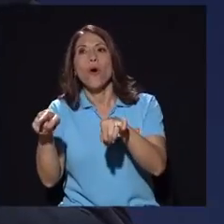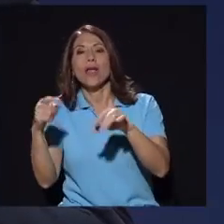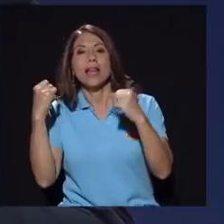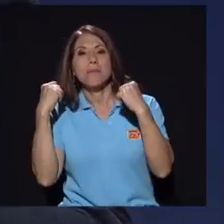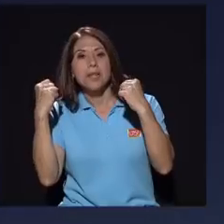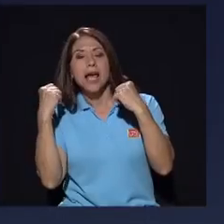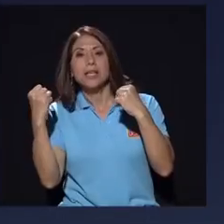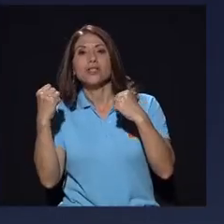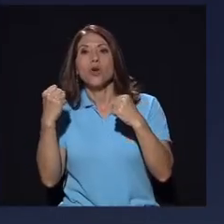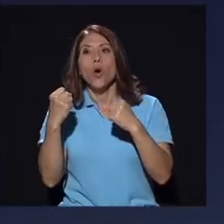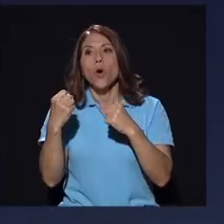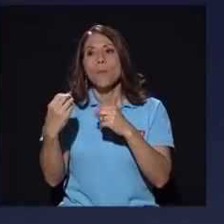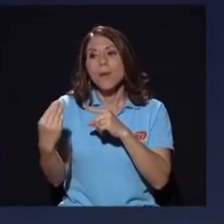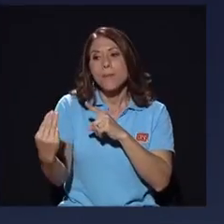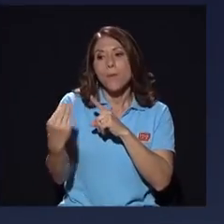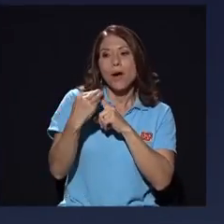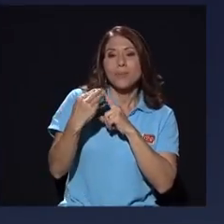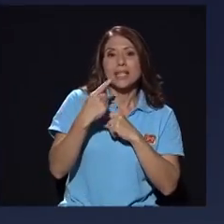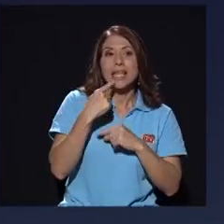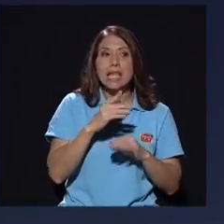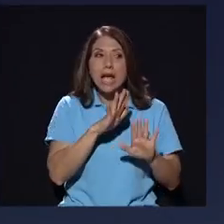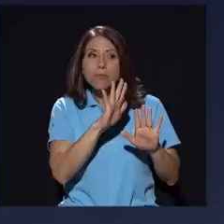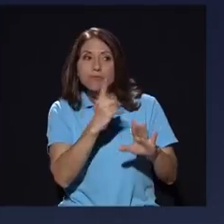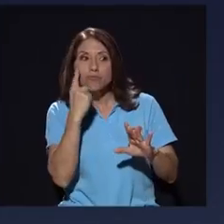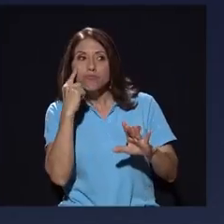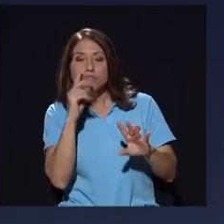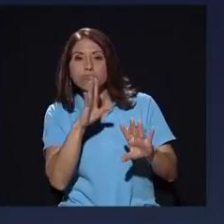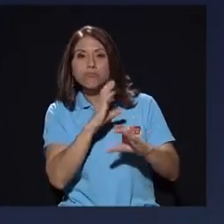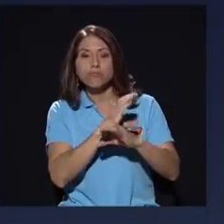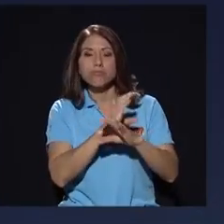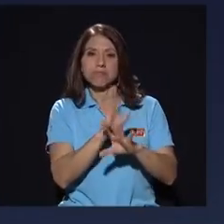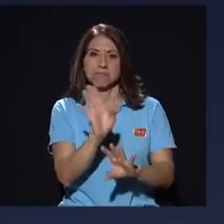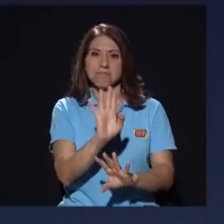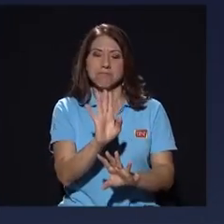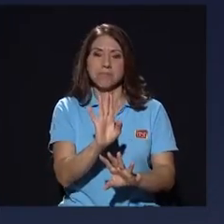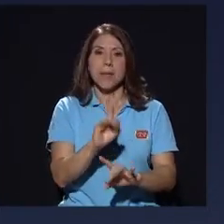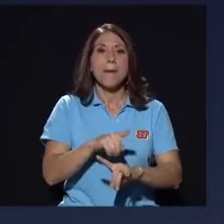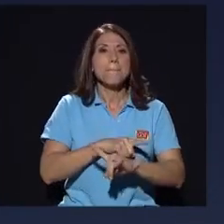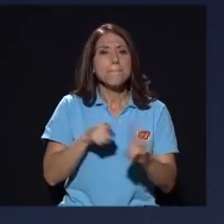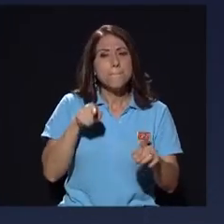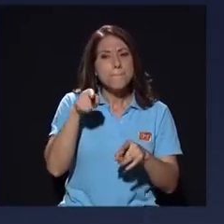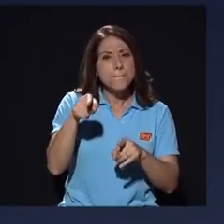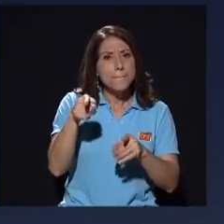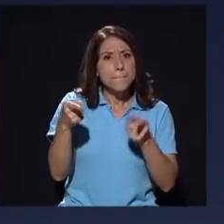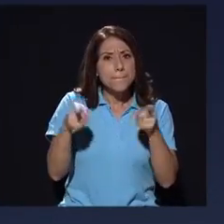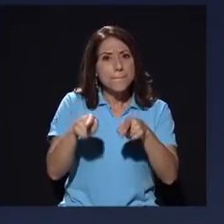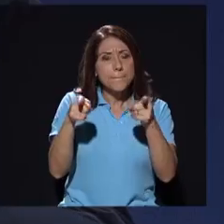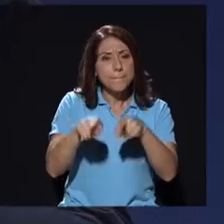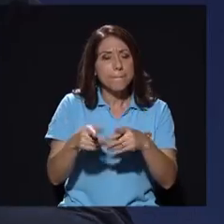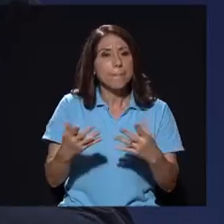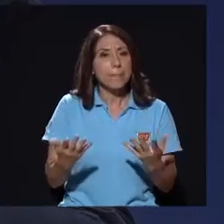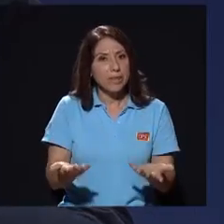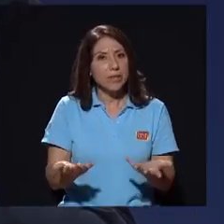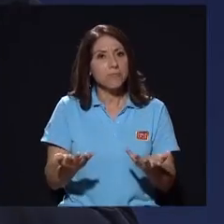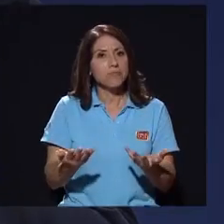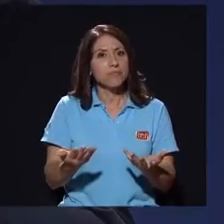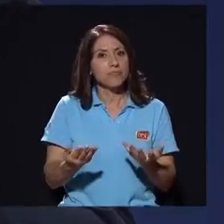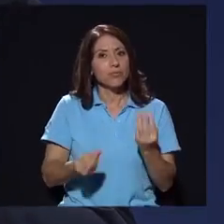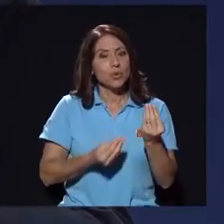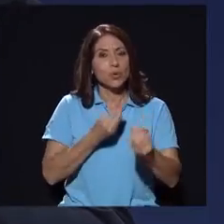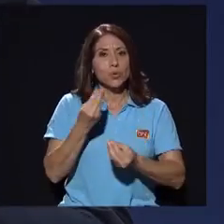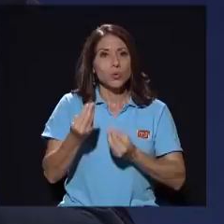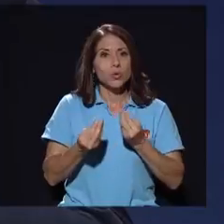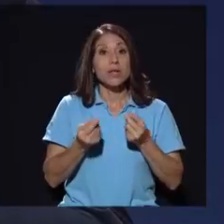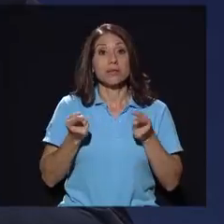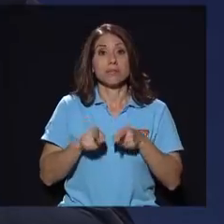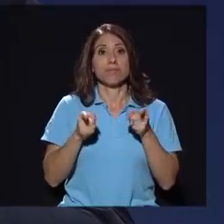enjachado ese tipo de prácticas que se están dando que es claro que el temor o la posibilidad de